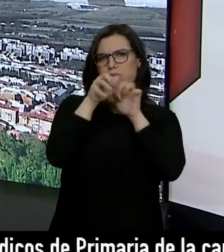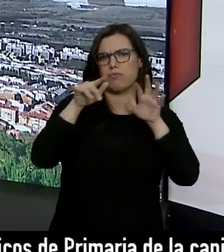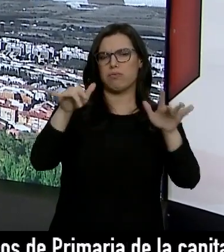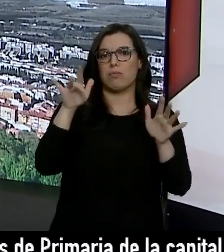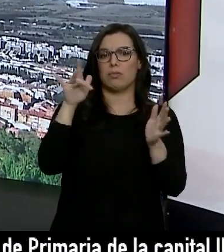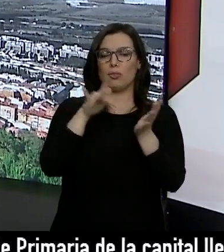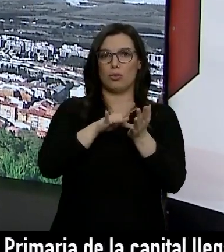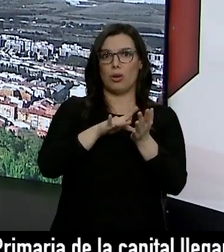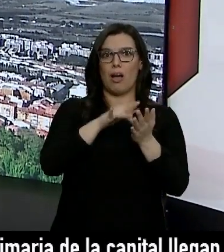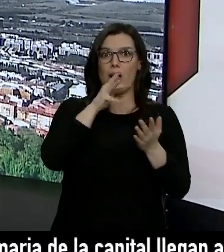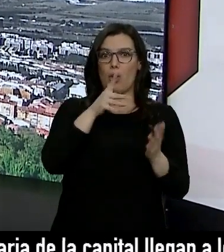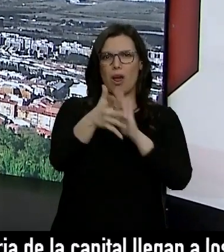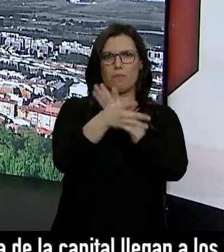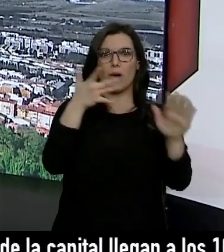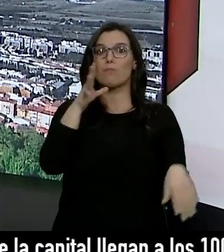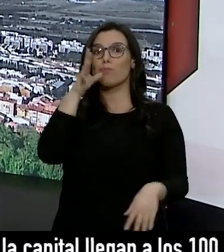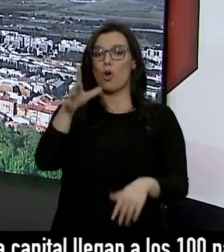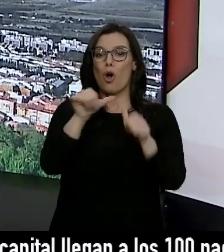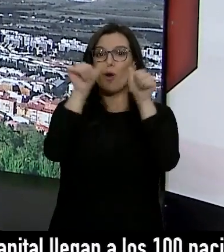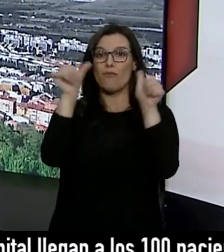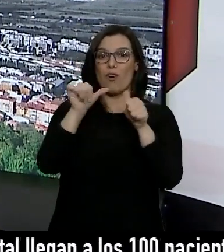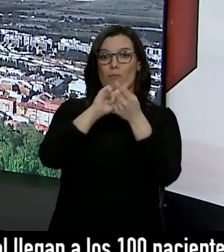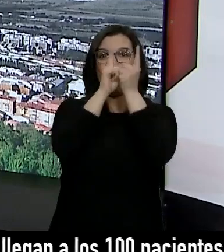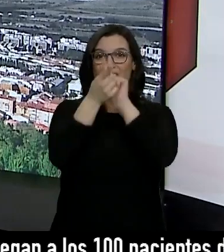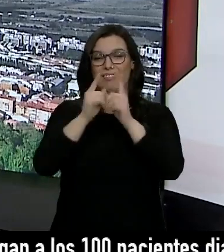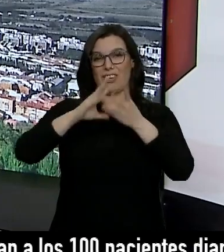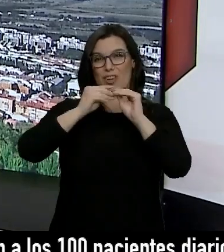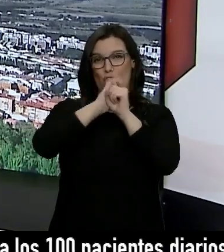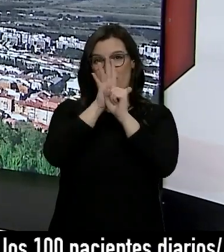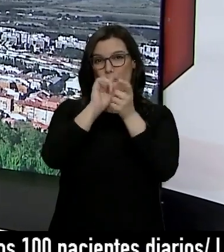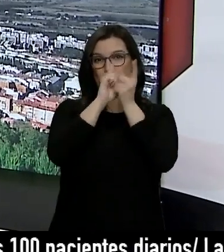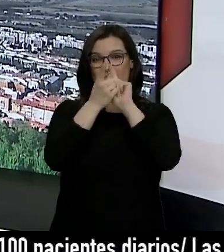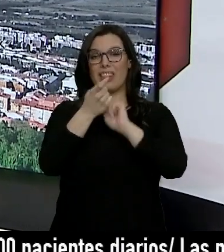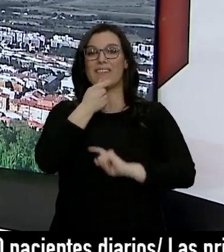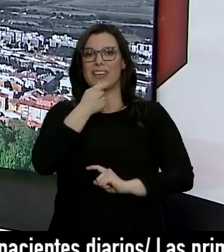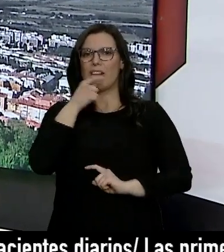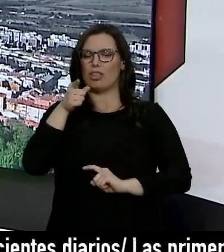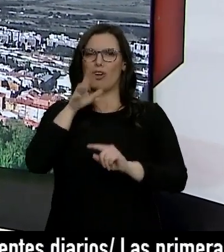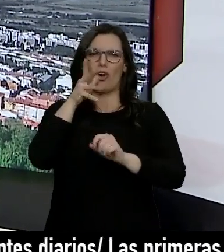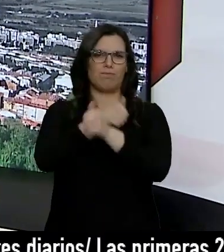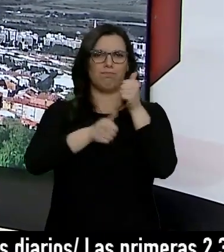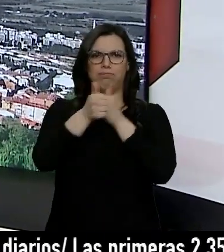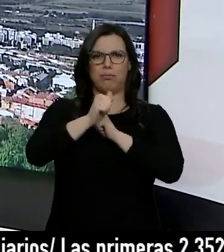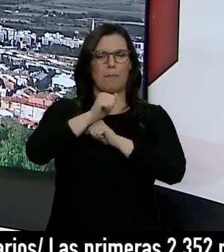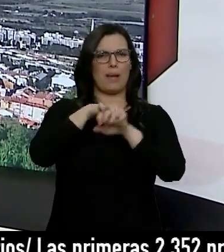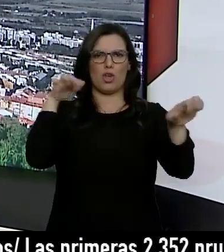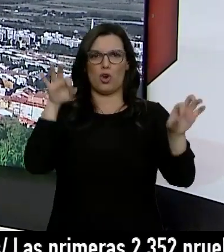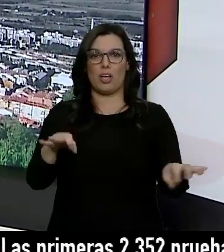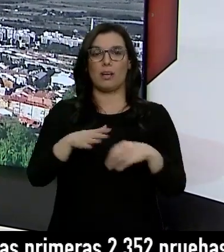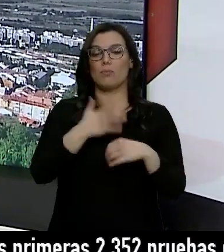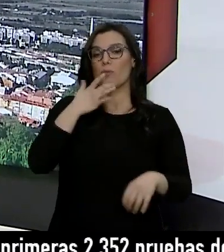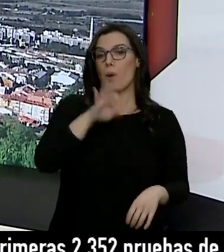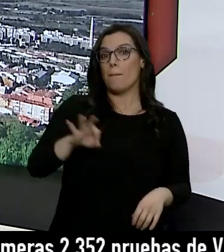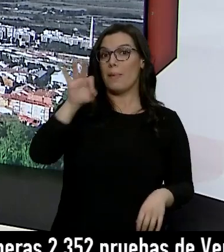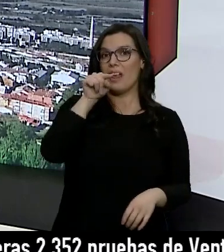registrado en esta tercera ola a la cepa británica y, de hecho, cree que se va a instaurar como la cepa dominante. En lugares como Palencia se